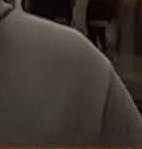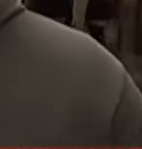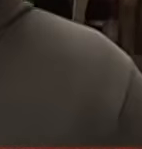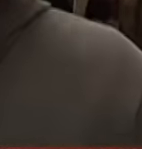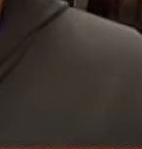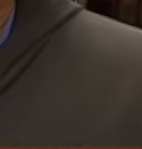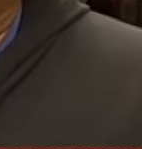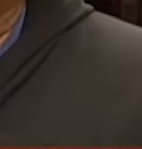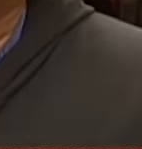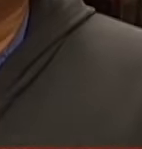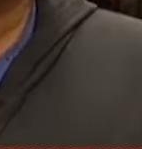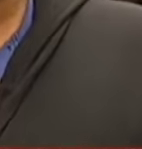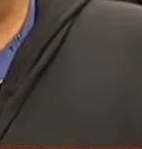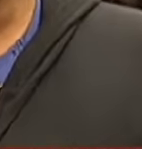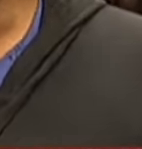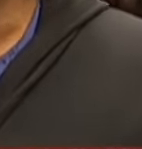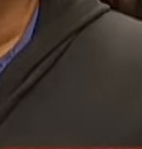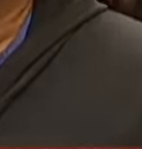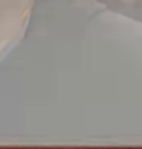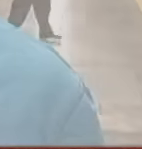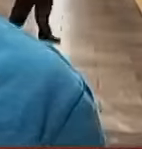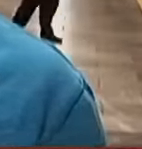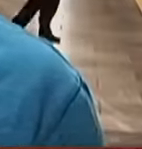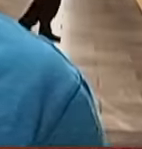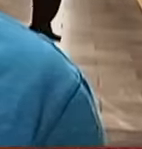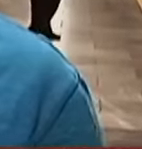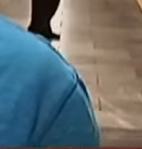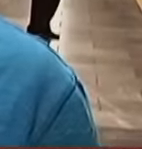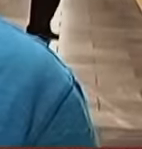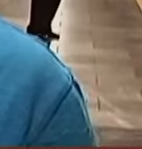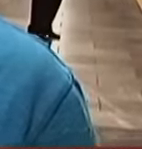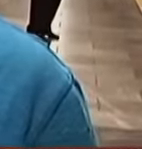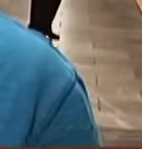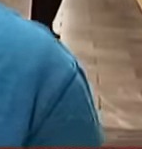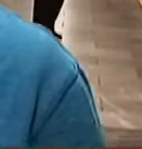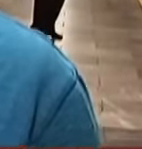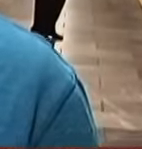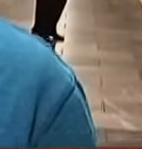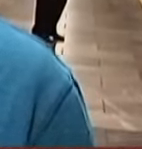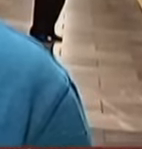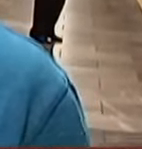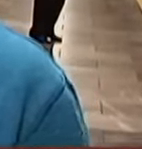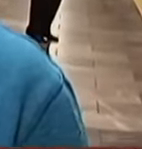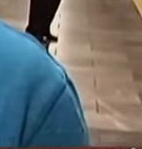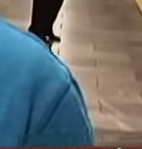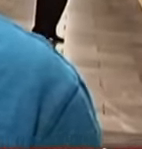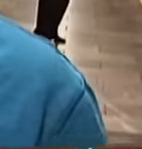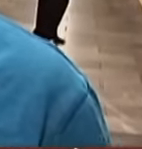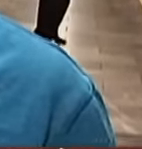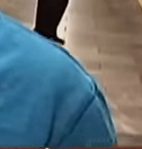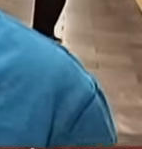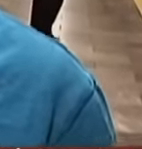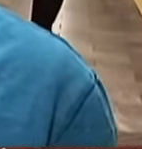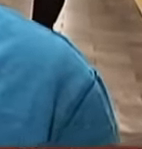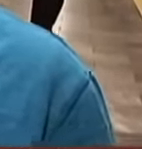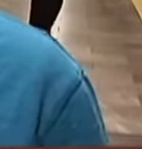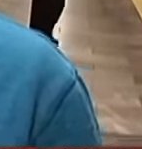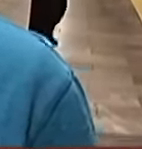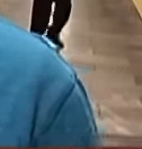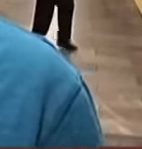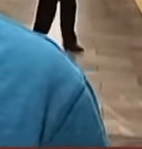con un pie afuera y te regresa Pues en Colombia nosotros lo tenemos y pues es un espectáculo la interconexión que tiene